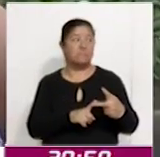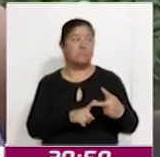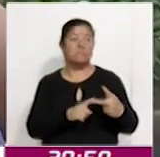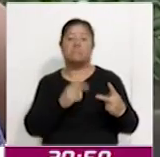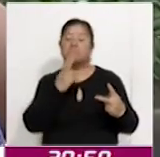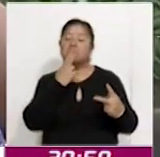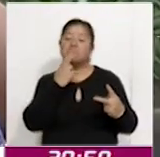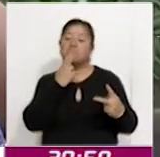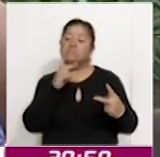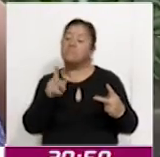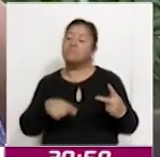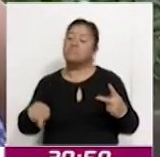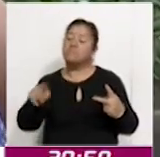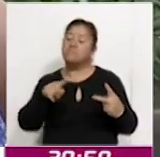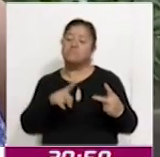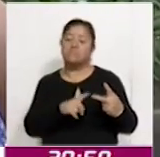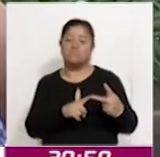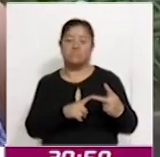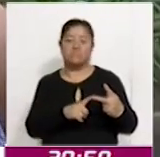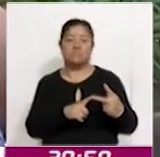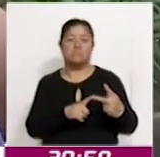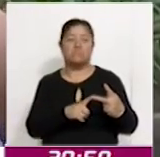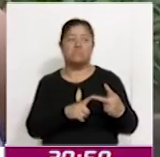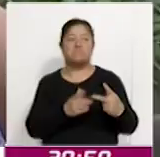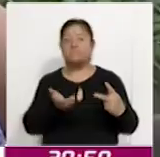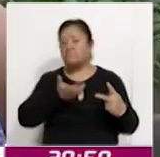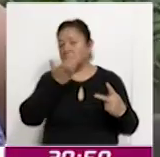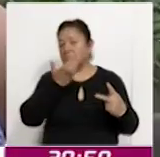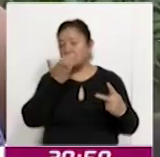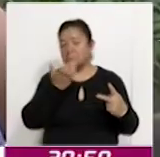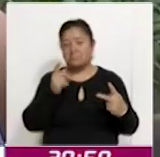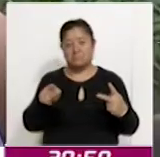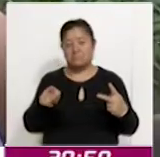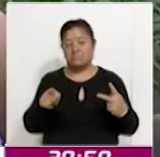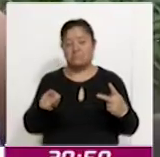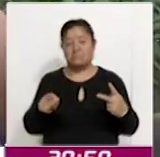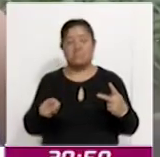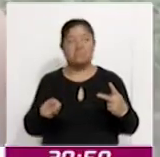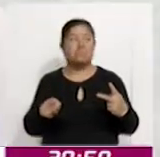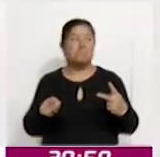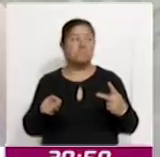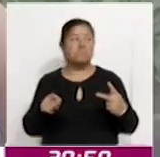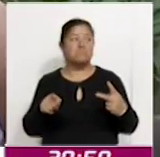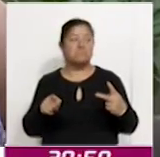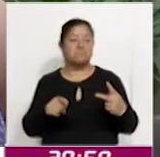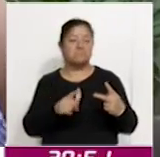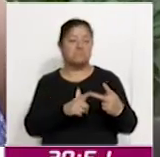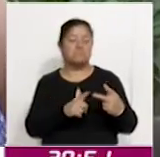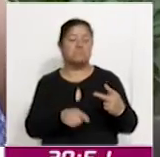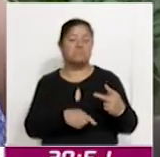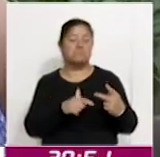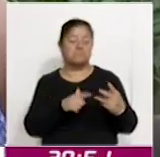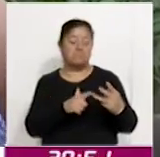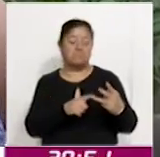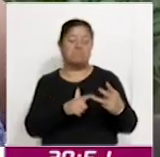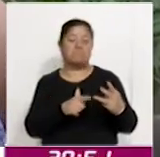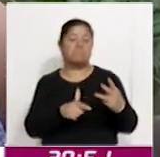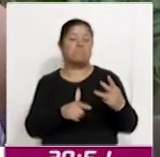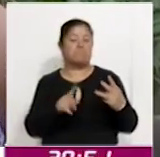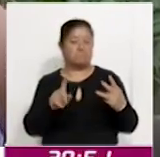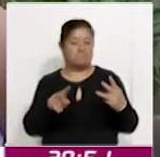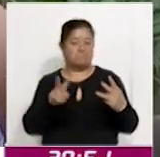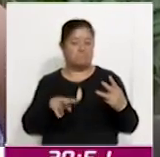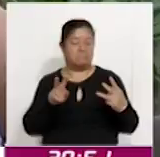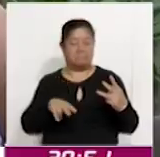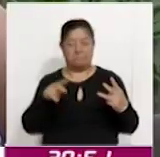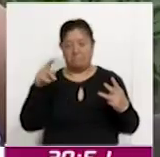utilizan en costumbres típicas, modelos de trajes típicos. Sí se lleva su trabajo, la verdad es